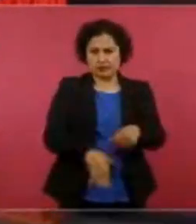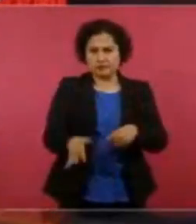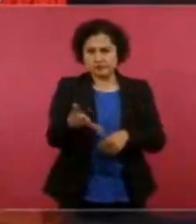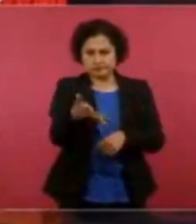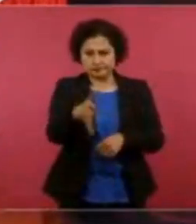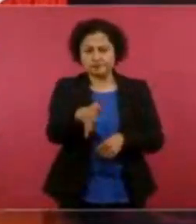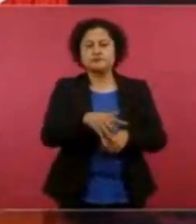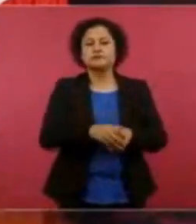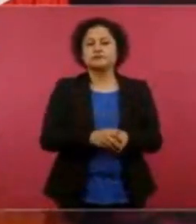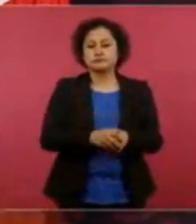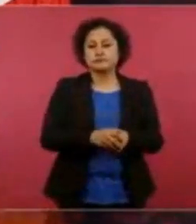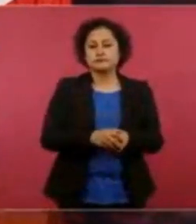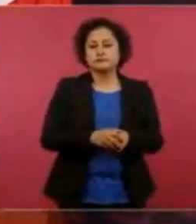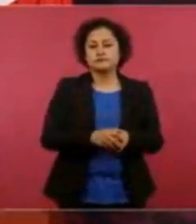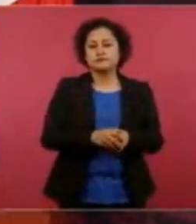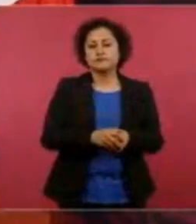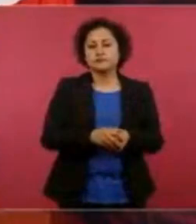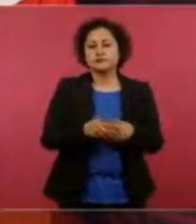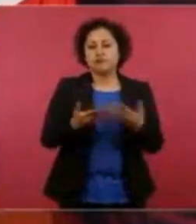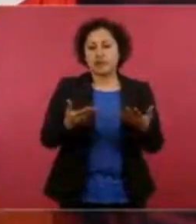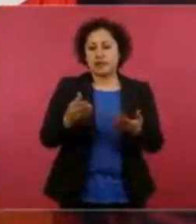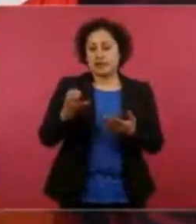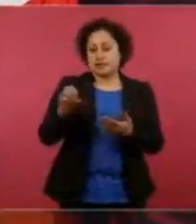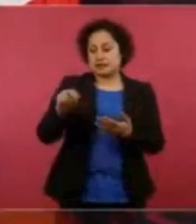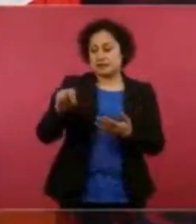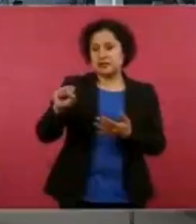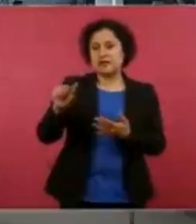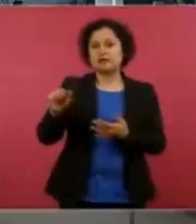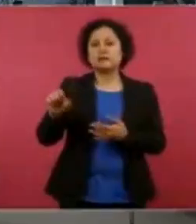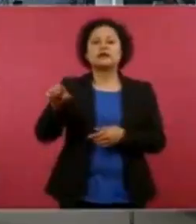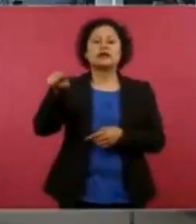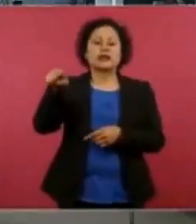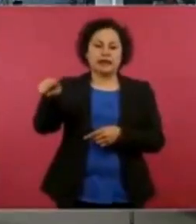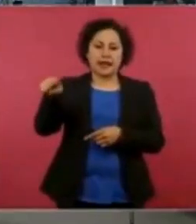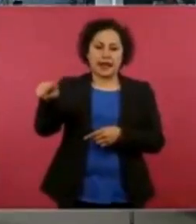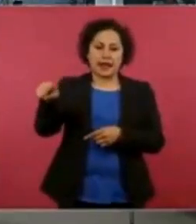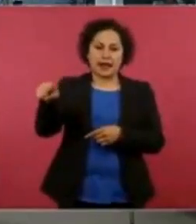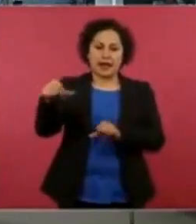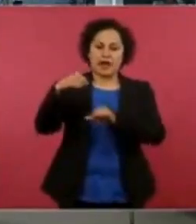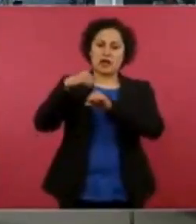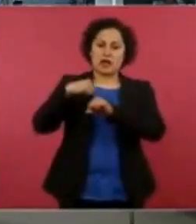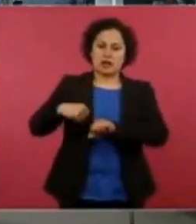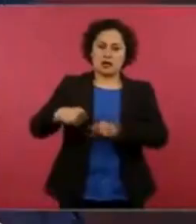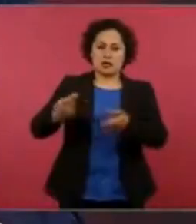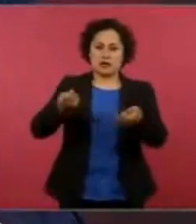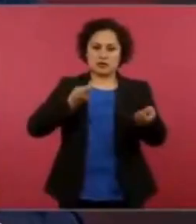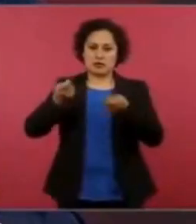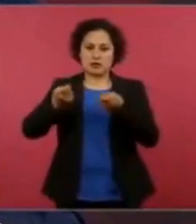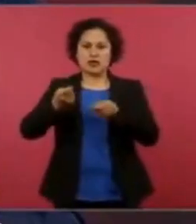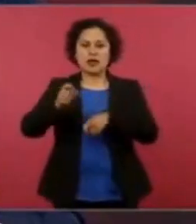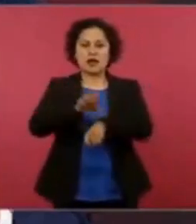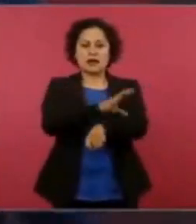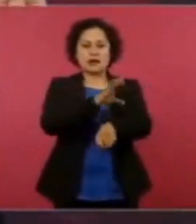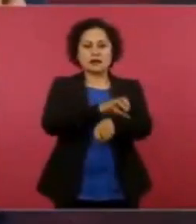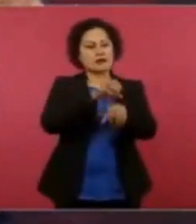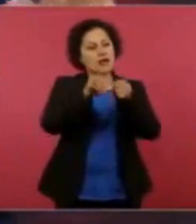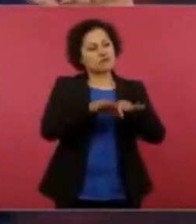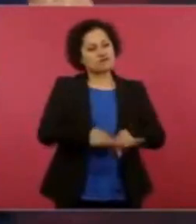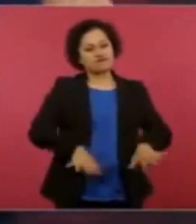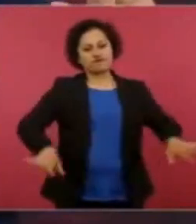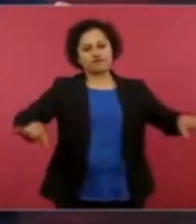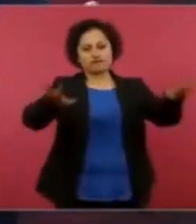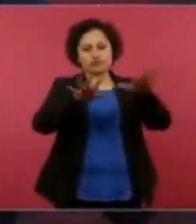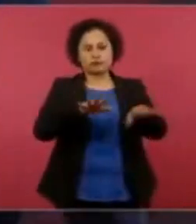Y él se nace, que es el que controla lo de la distribución de energía, tiene